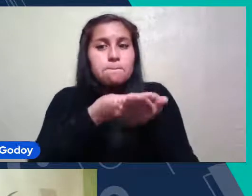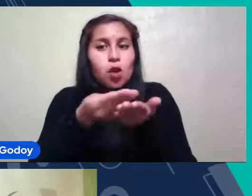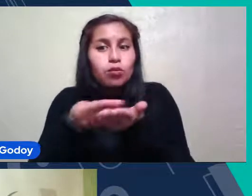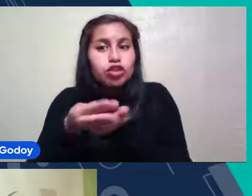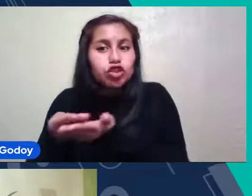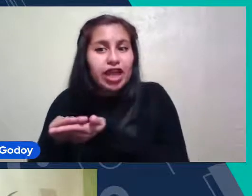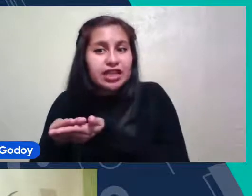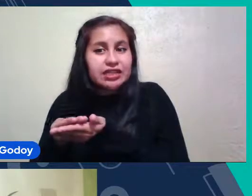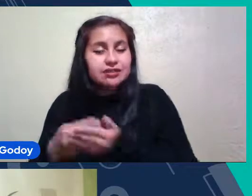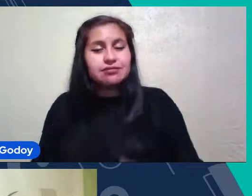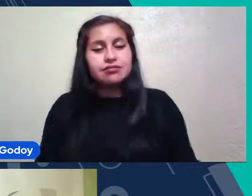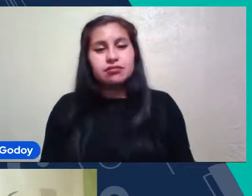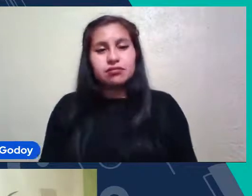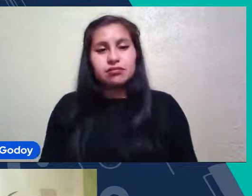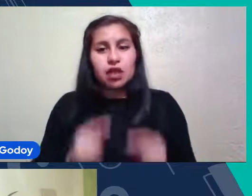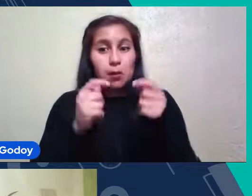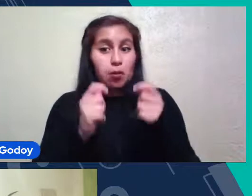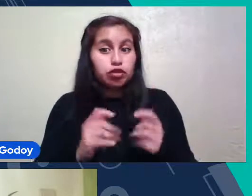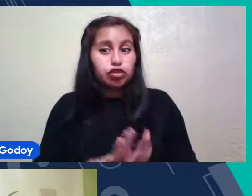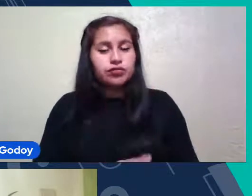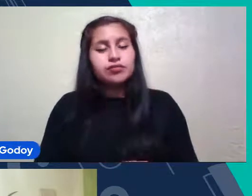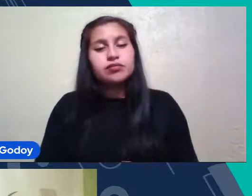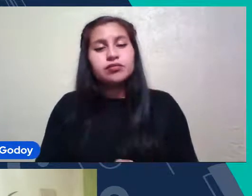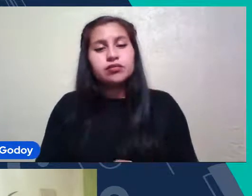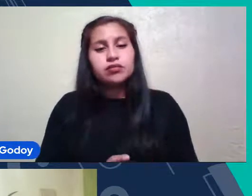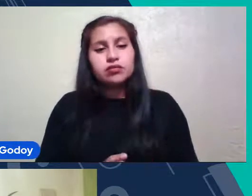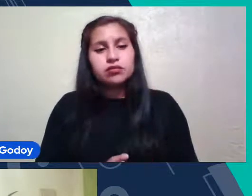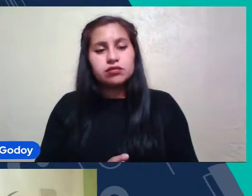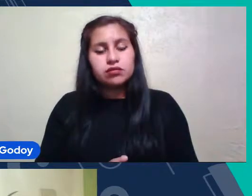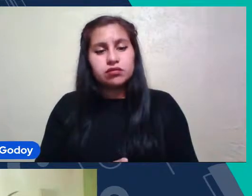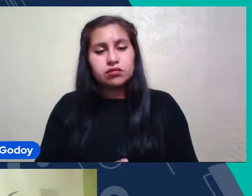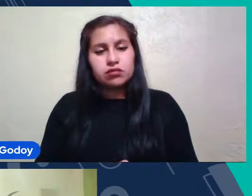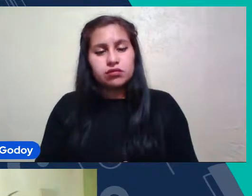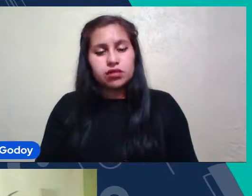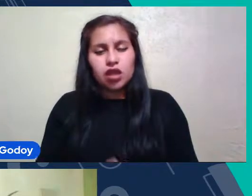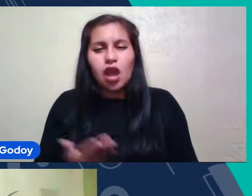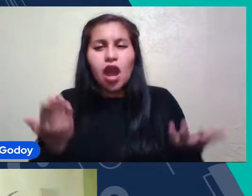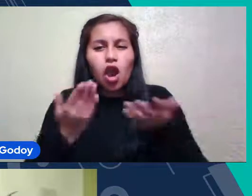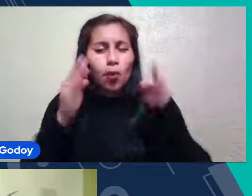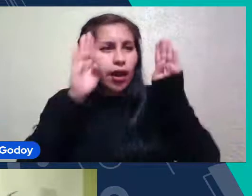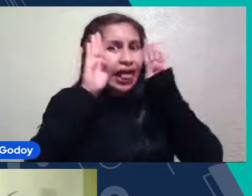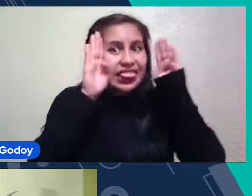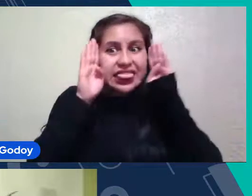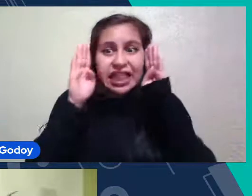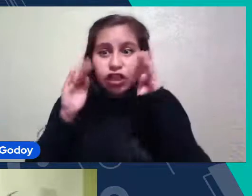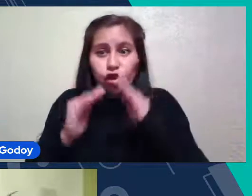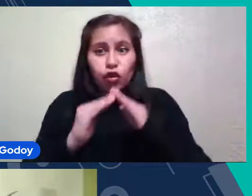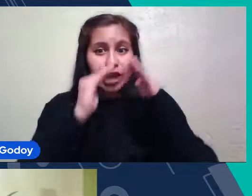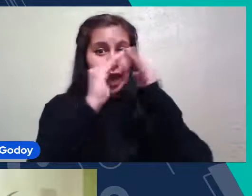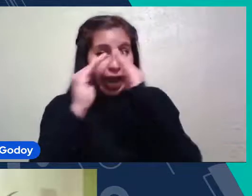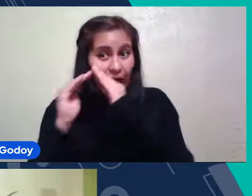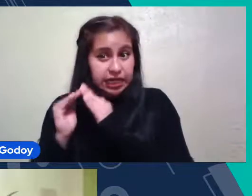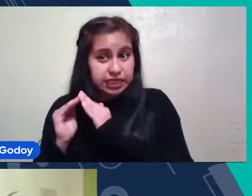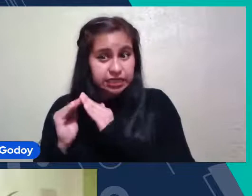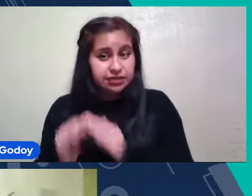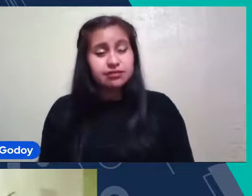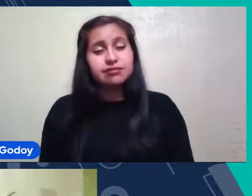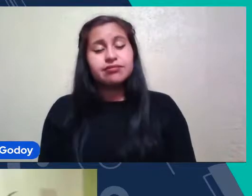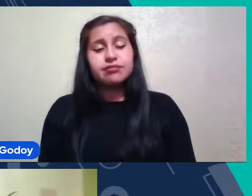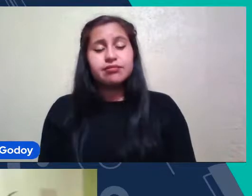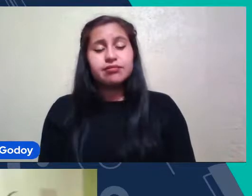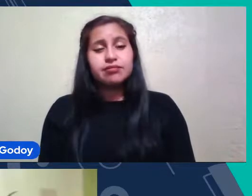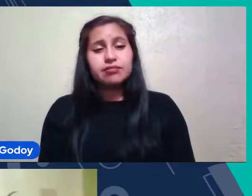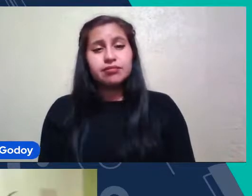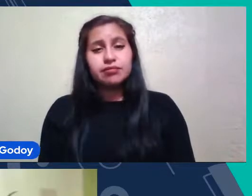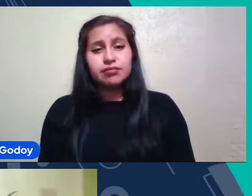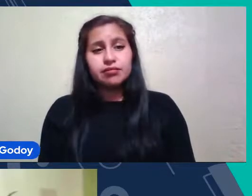Por ejemplo Ahí para Para estar Atento Como Nuestro Barrio En la Región Metropolitana Hasta donde Se Por ejemplo